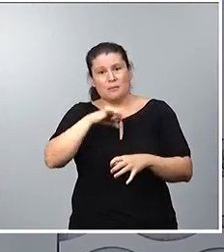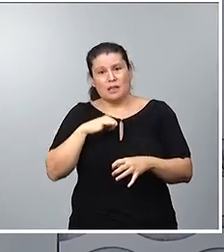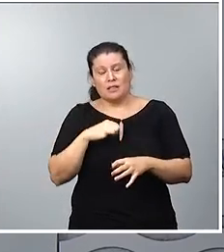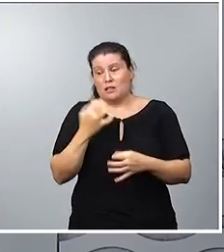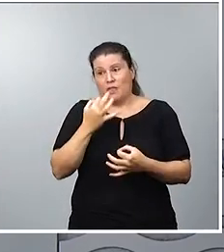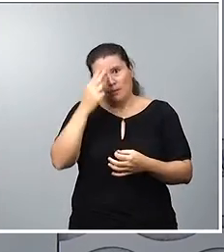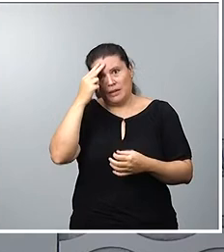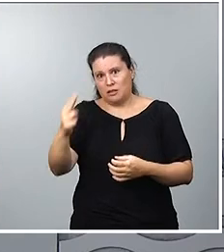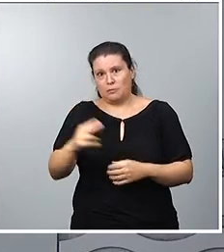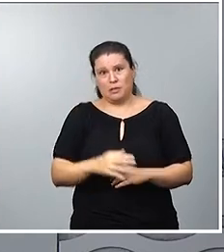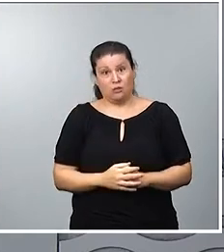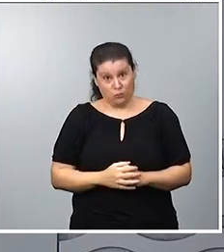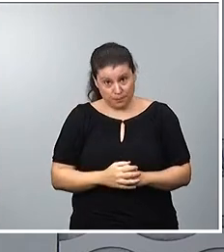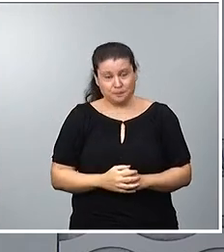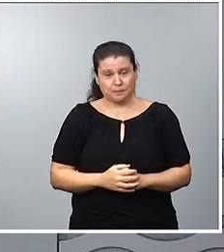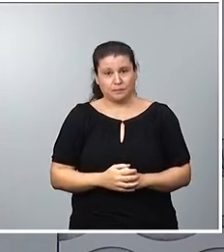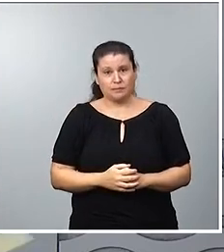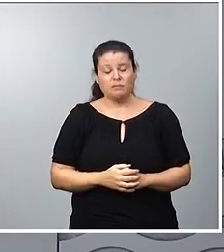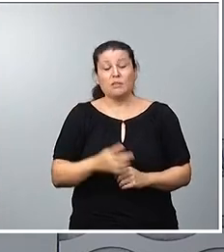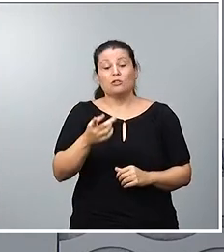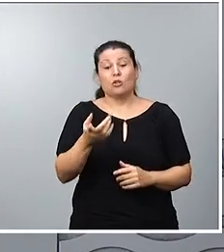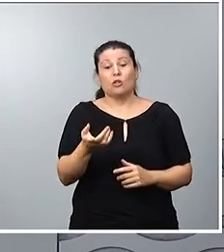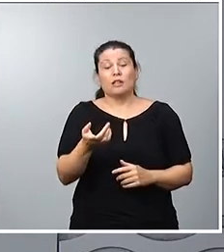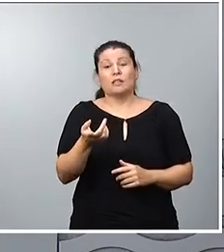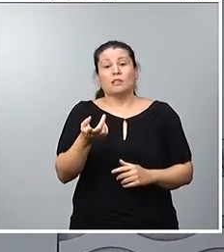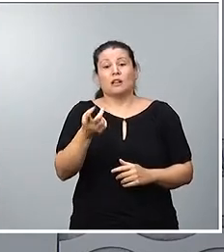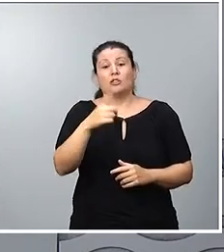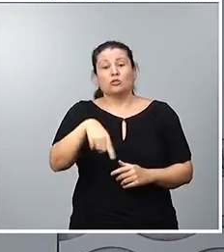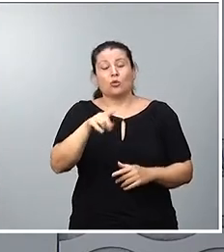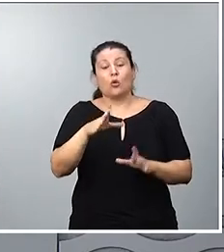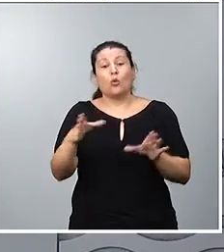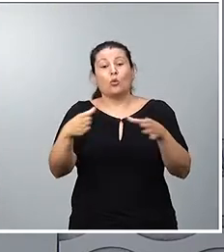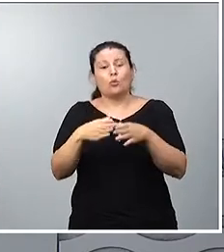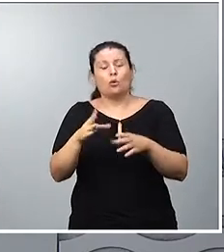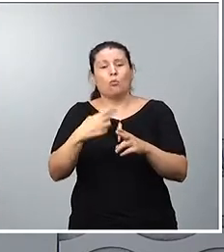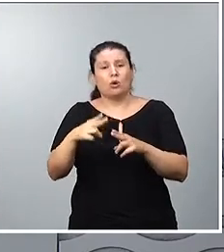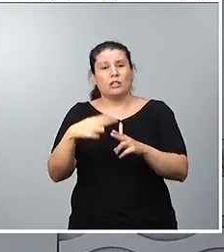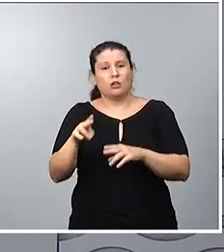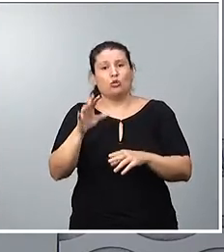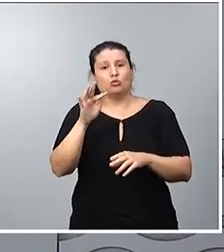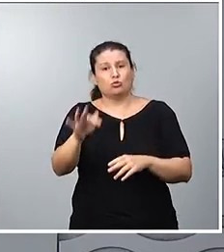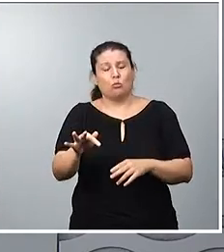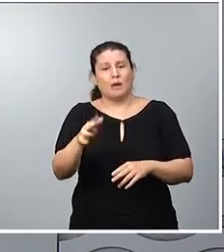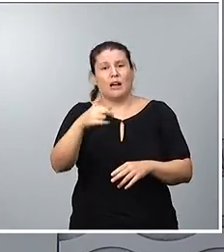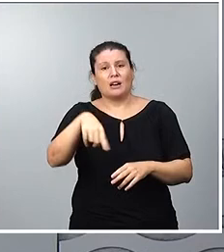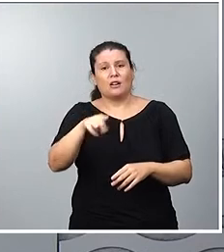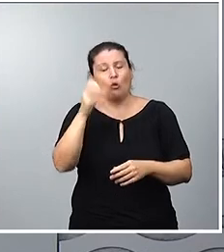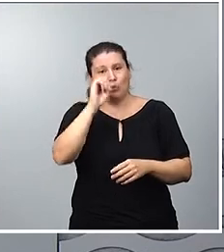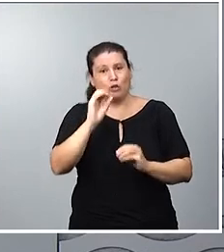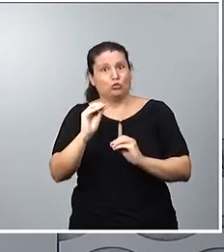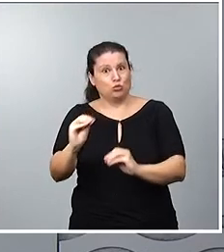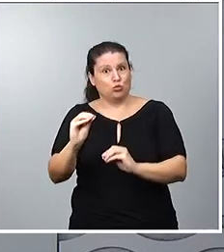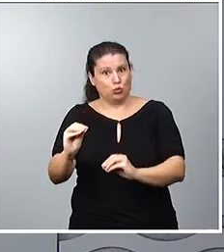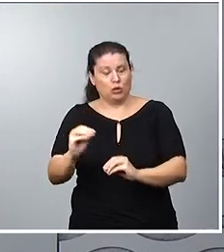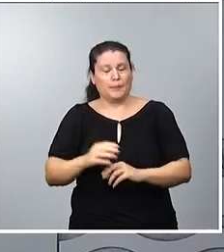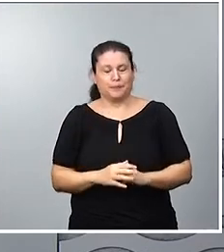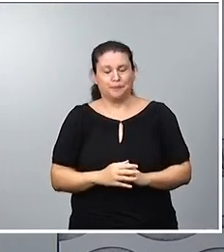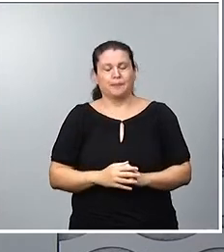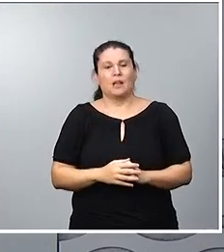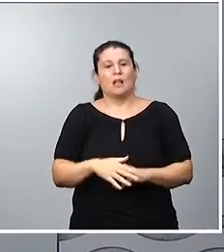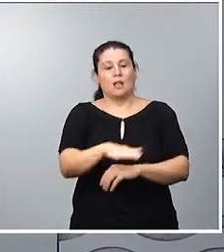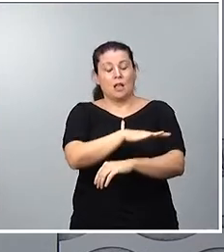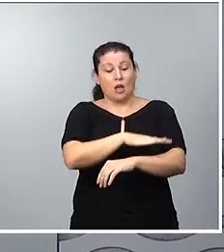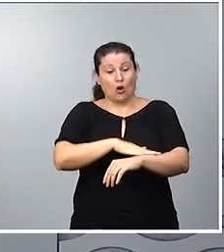ser. Entonces, usted me decía sumar, sumar. Mire, primero, el gobierno está